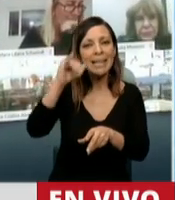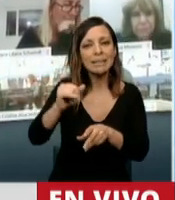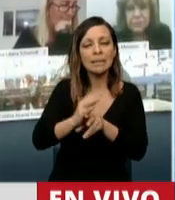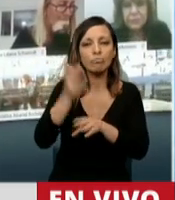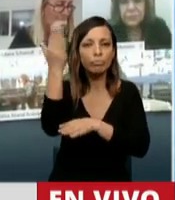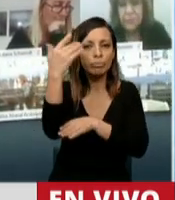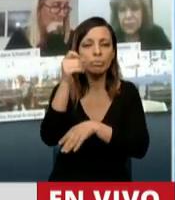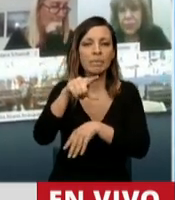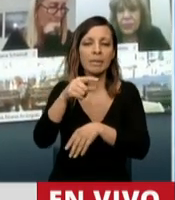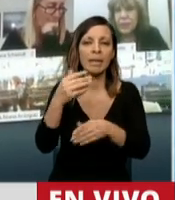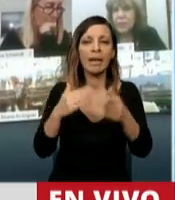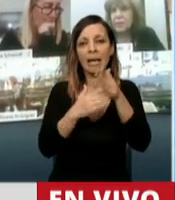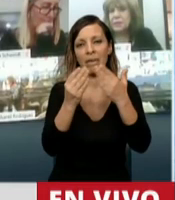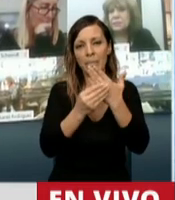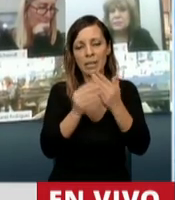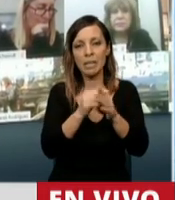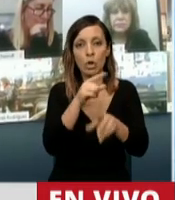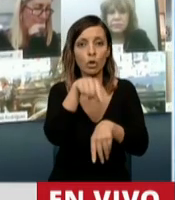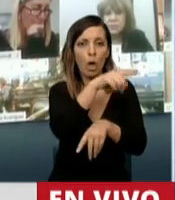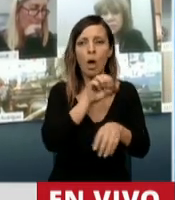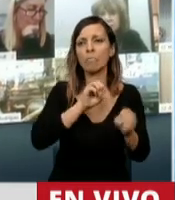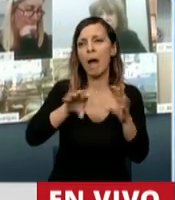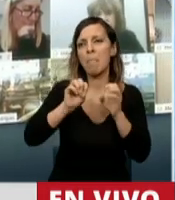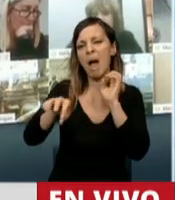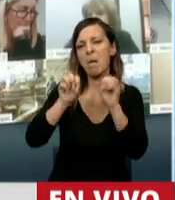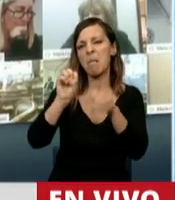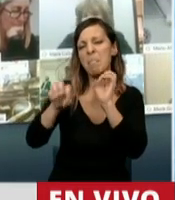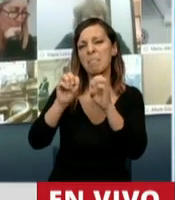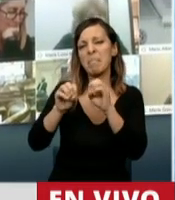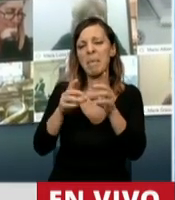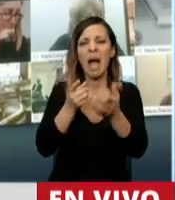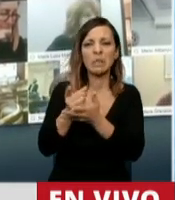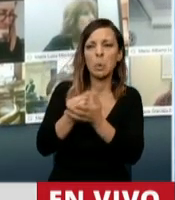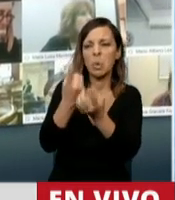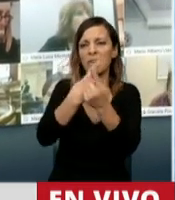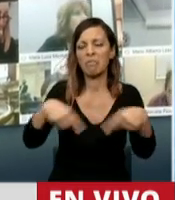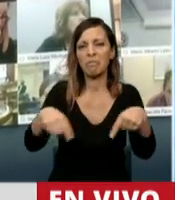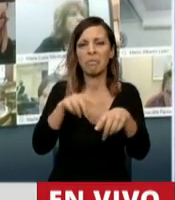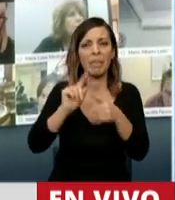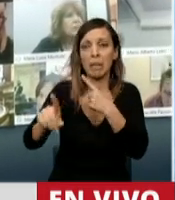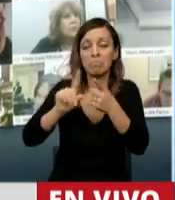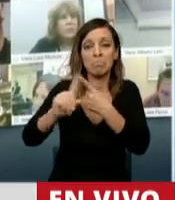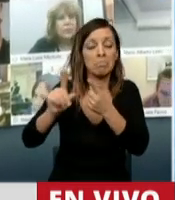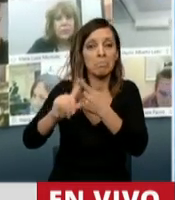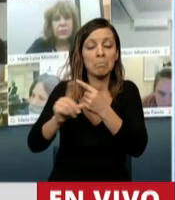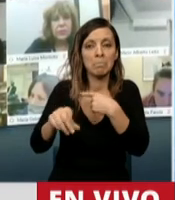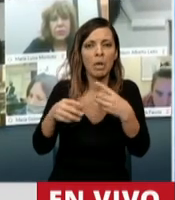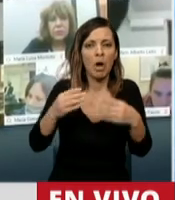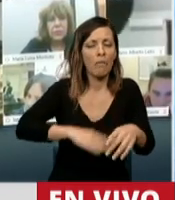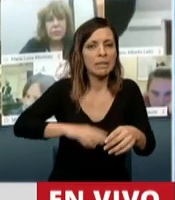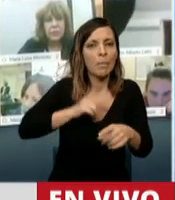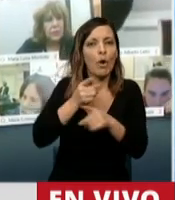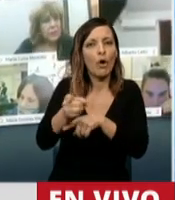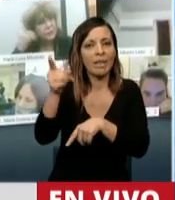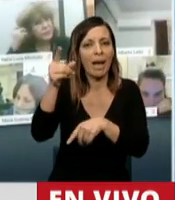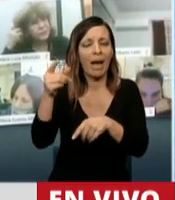jefe de gabinete lo que hubo es una catarata de adjetivaciones, insultos, ofensivos al jefe